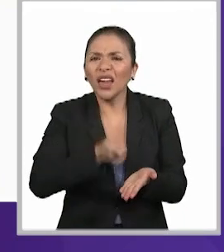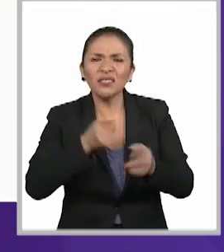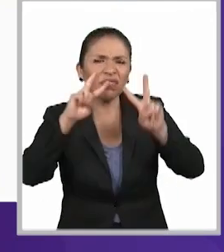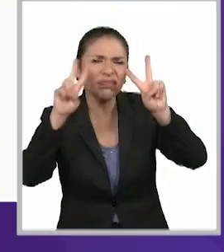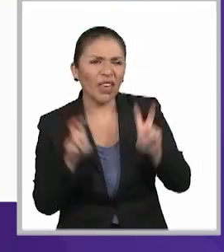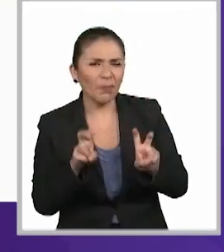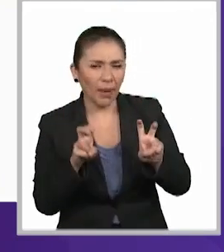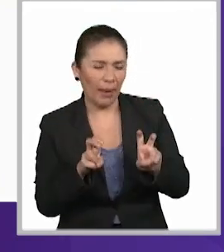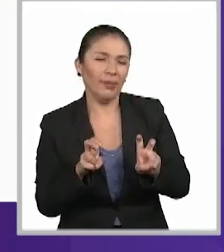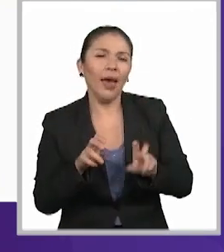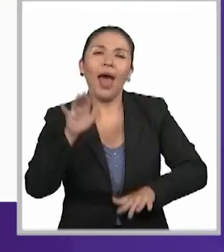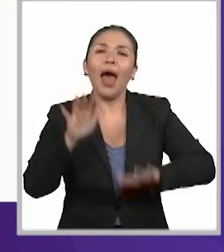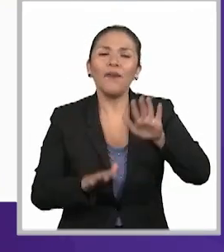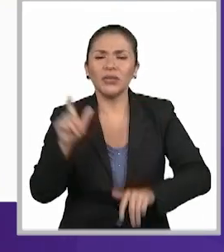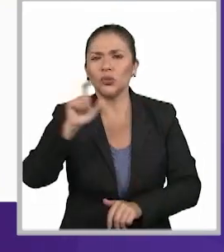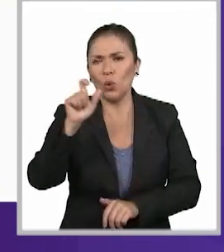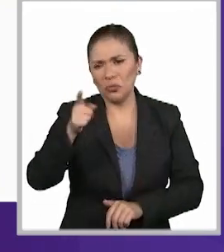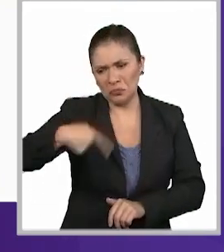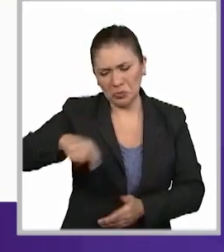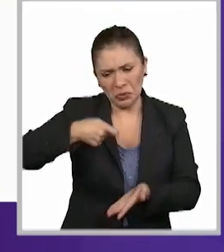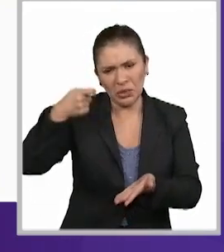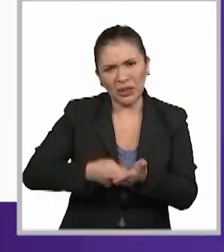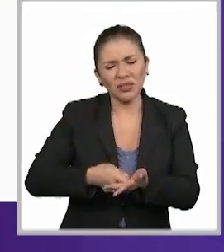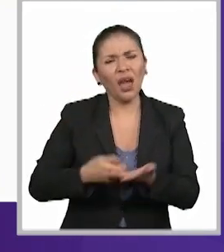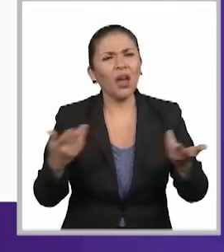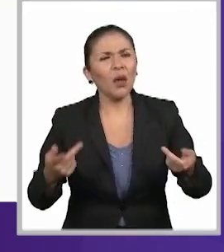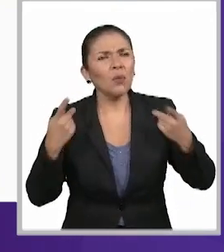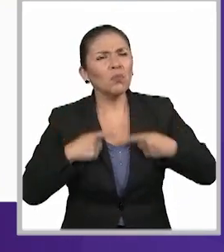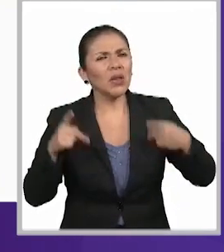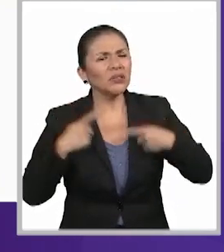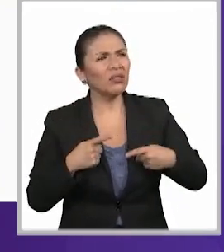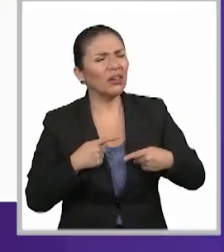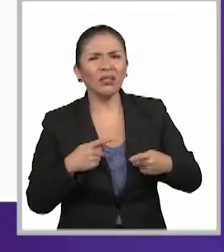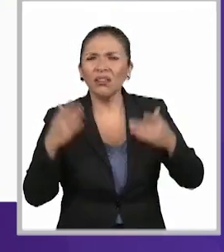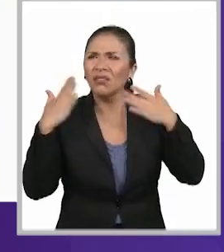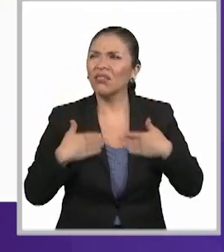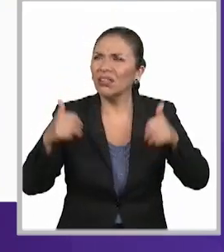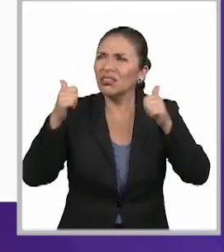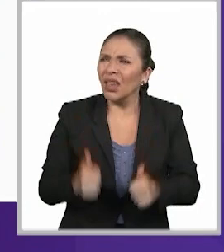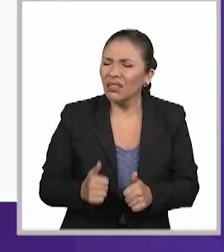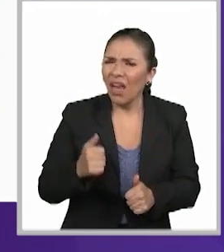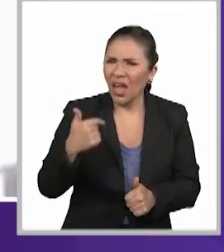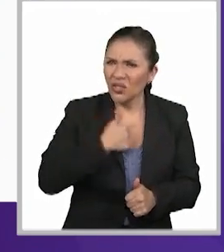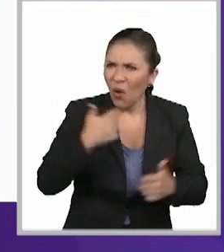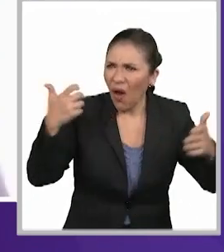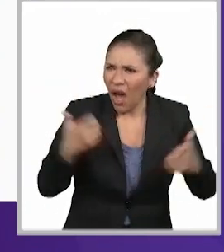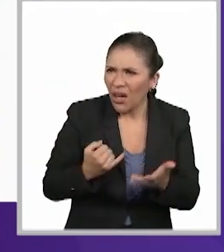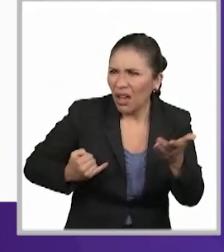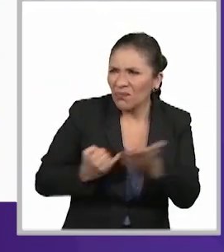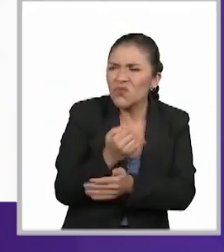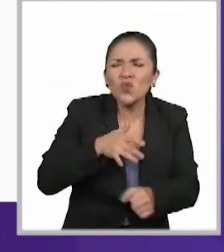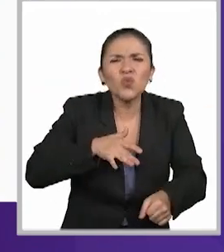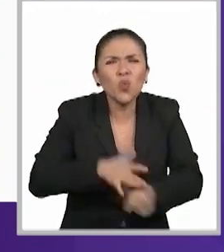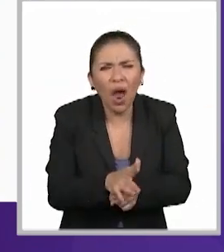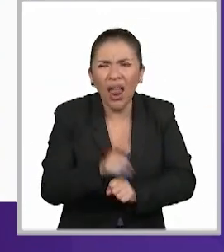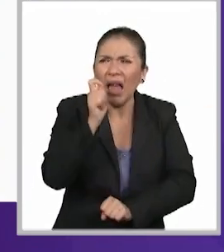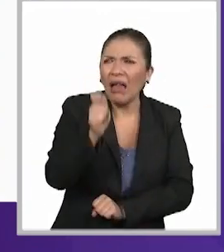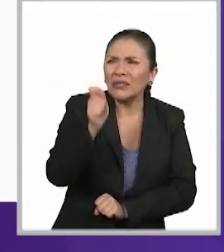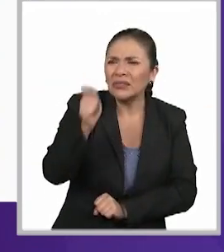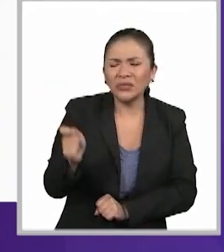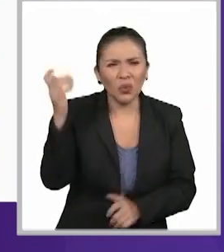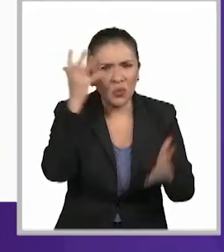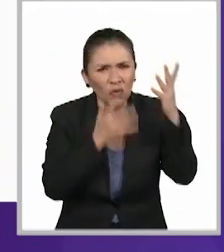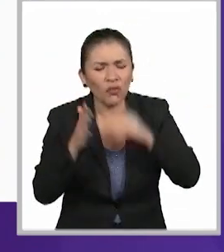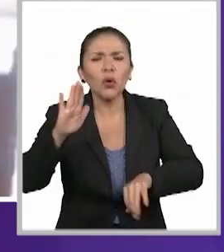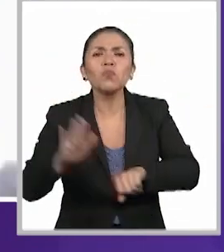veces cuando hacemos la sentencia no le queda claro ni al quejoso ni a la quejosa qué de hecho estamos resolviendo, porque hay veces que,